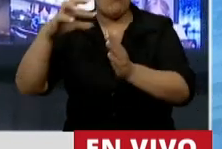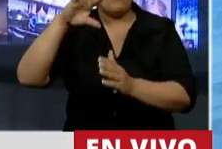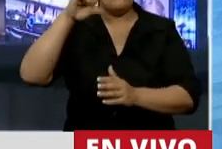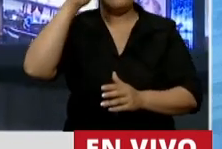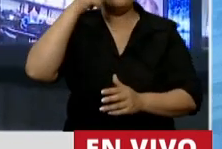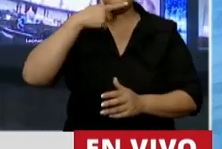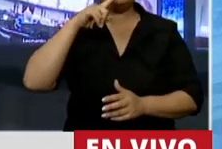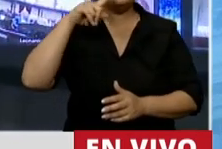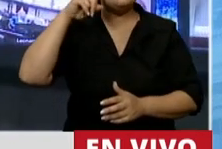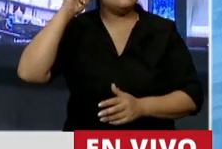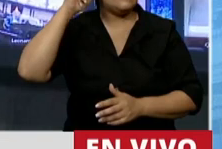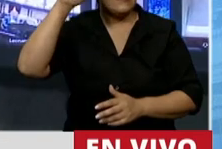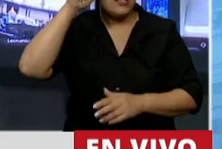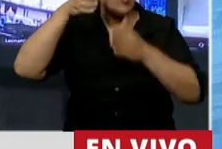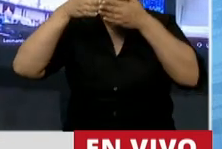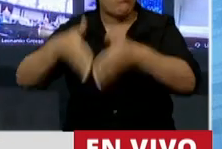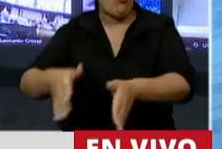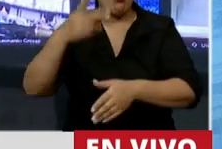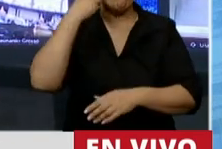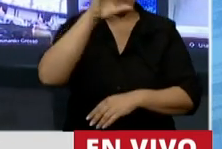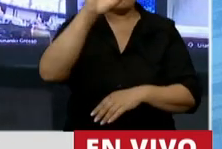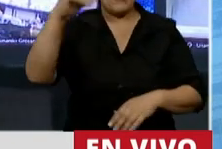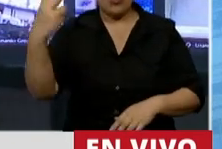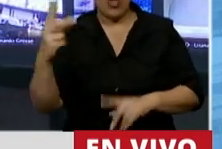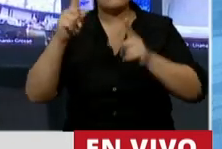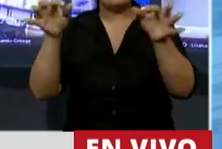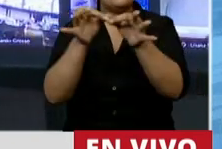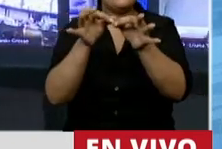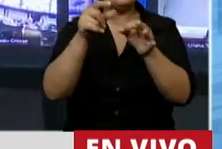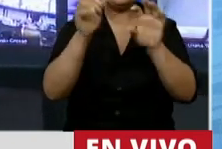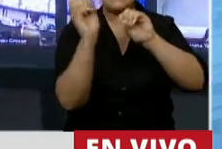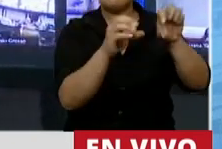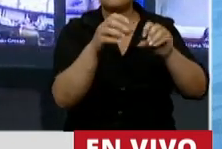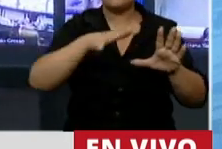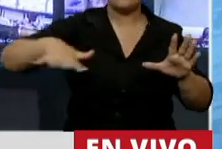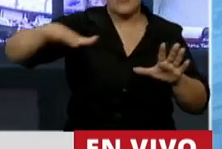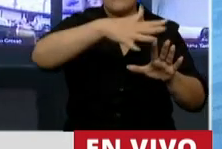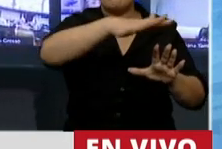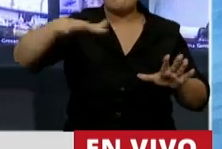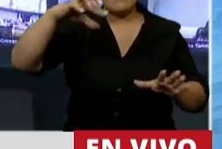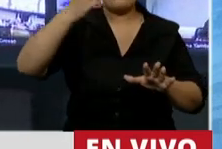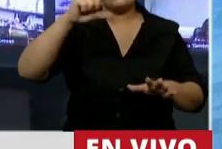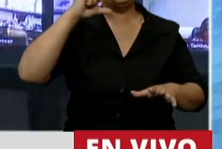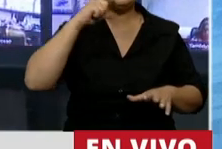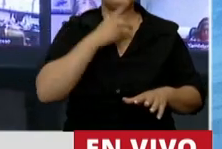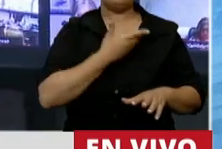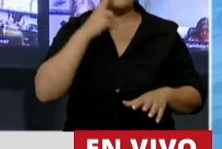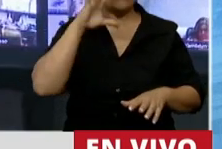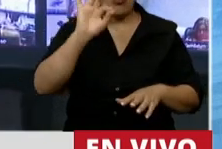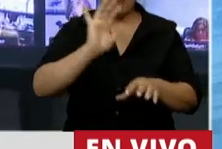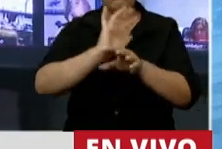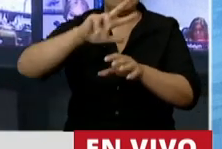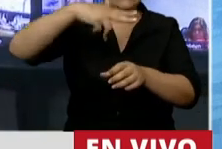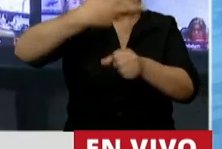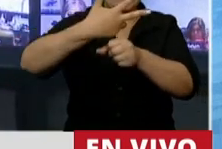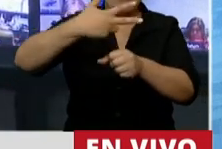un buque que se hunde en el 2002, la isla de la basura en el Pacífico, que ya triplicó el tamaño de